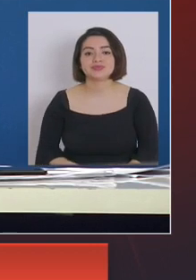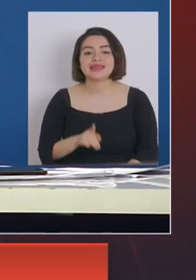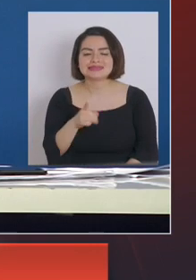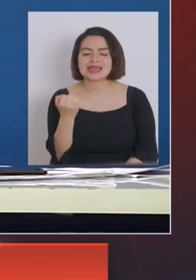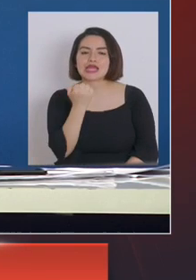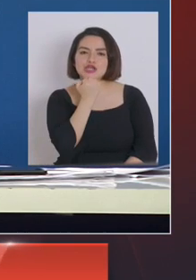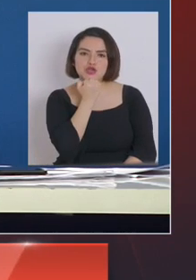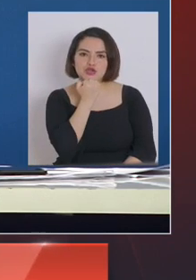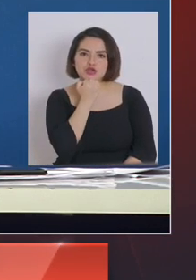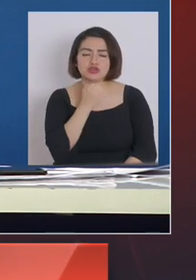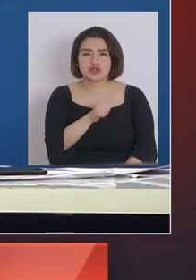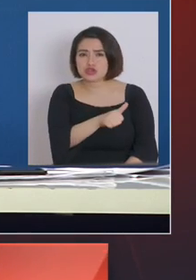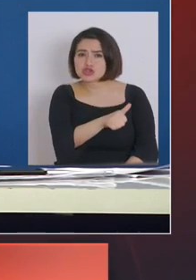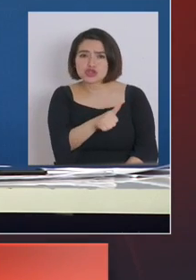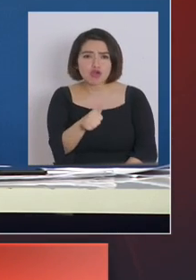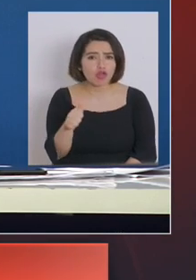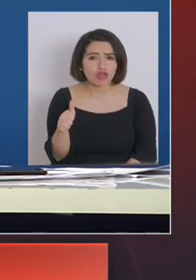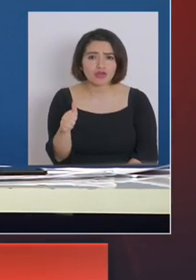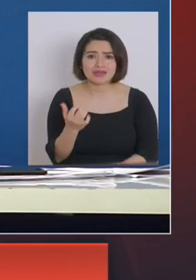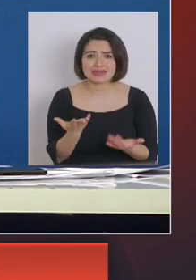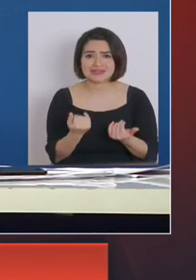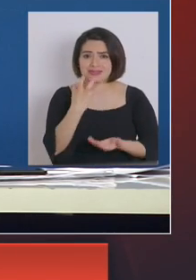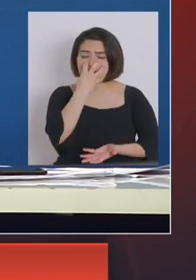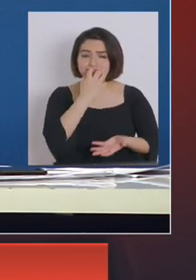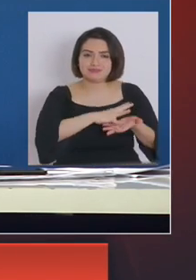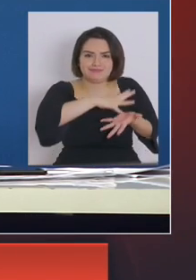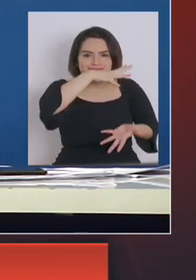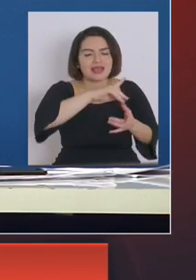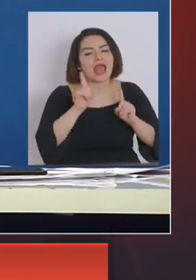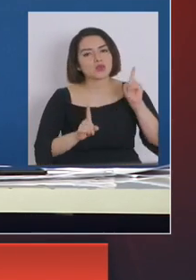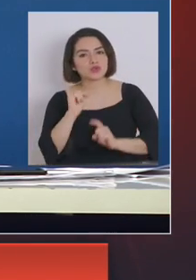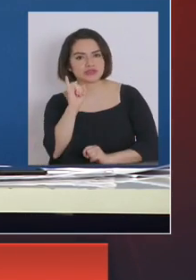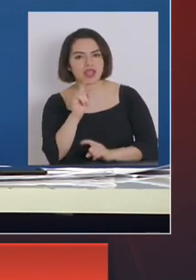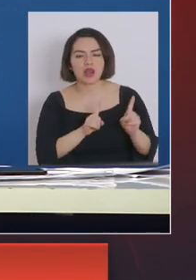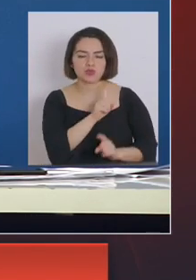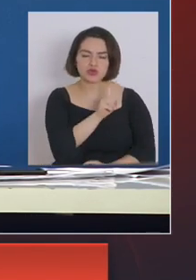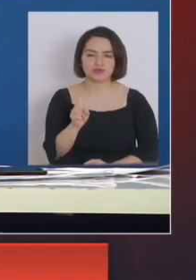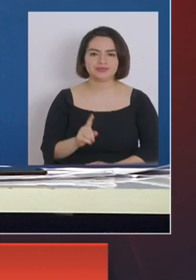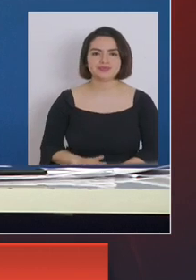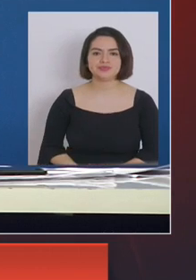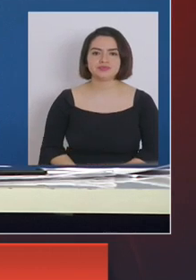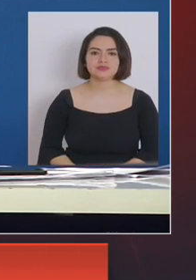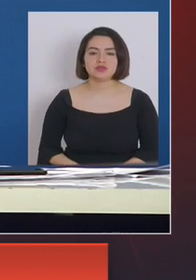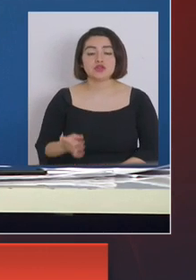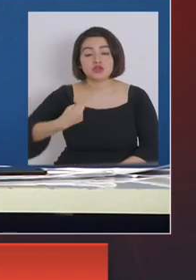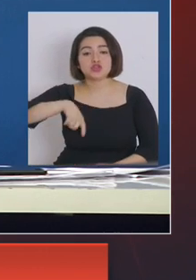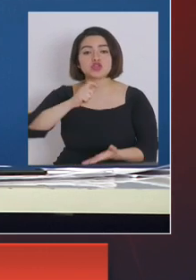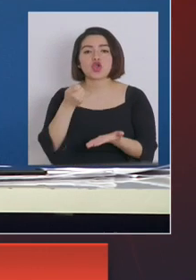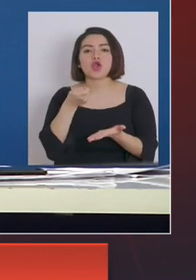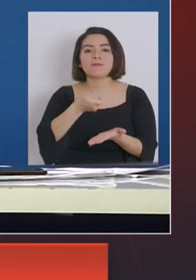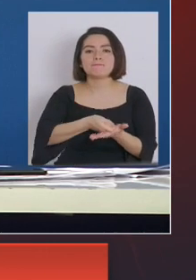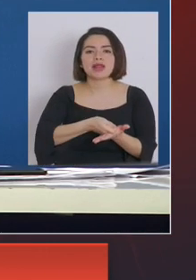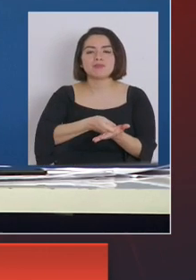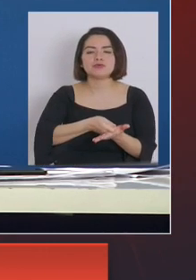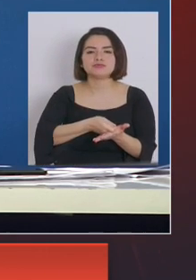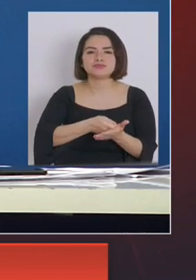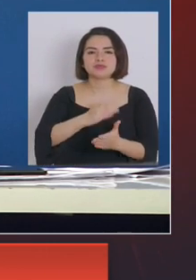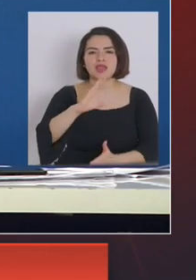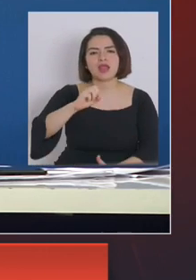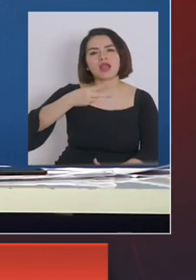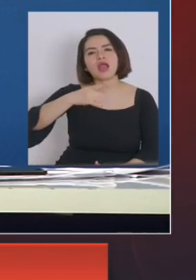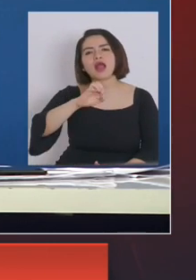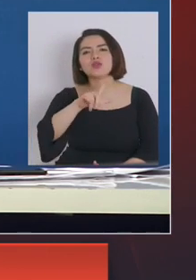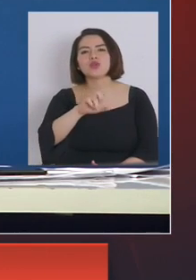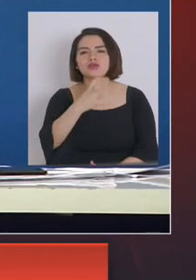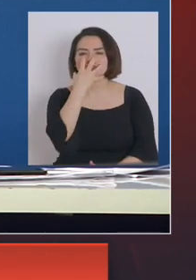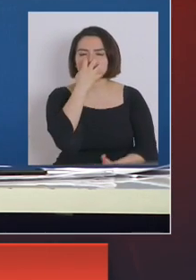un error, considerar que todos necesitan ventilación. Acuérdense que nosotros compramos cánulas de alta circulación